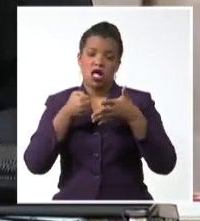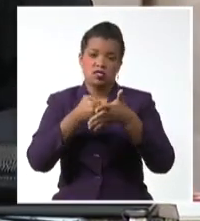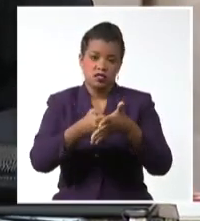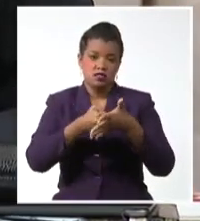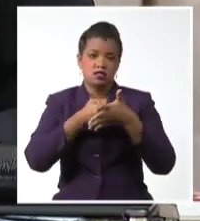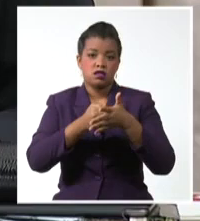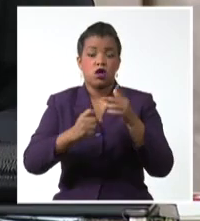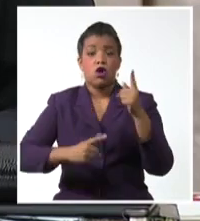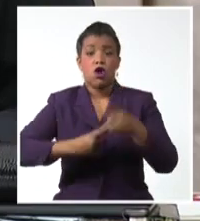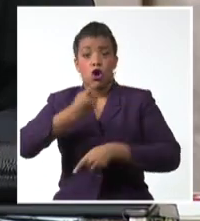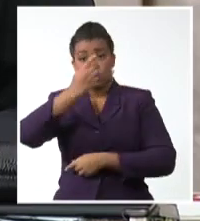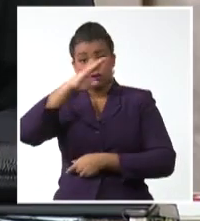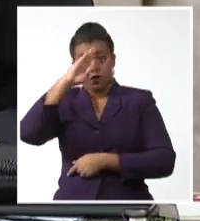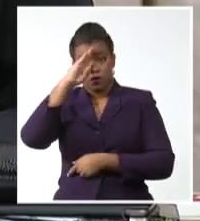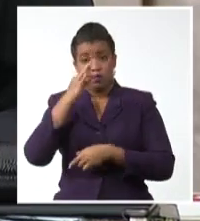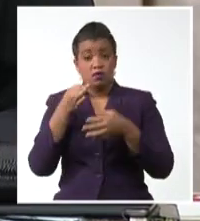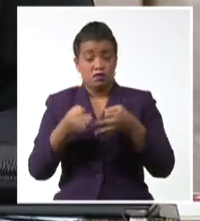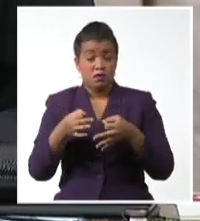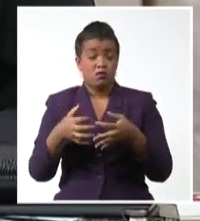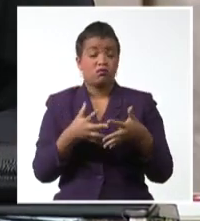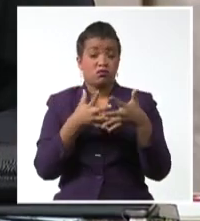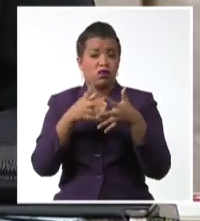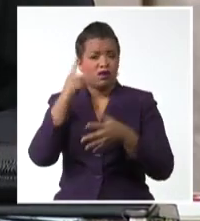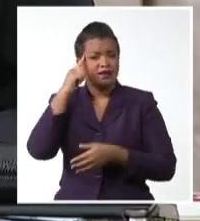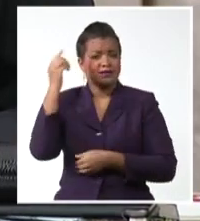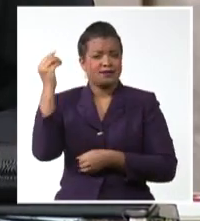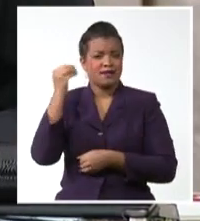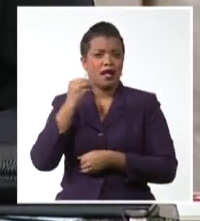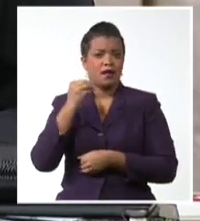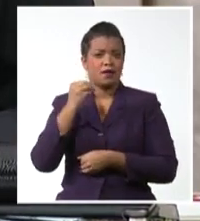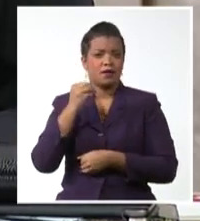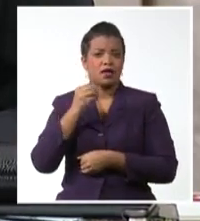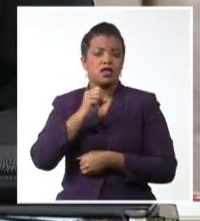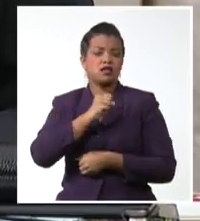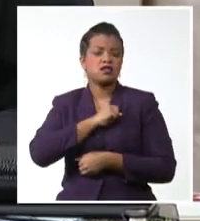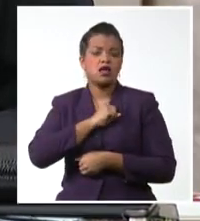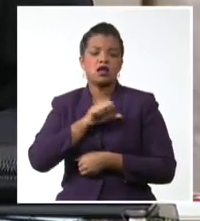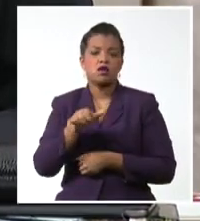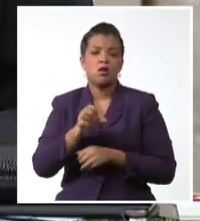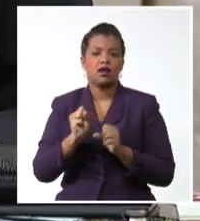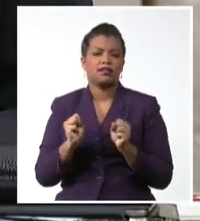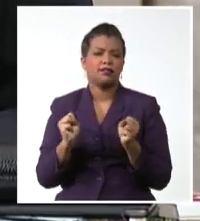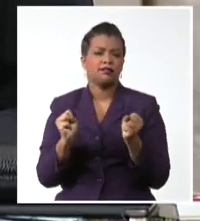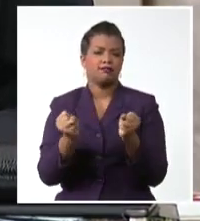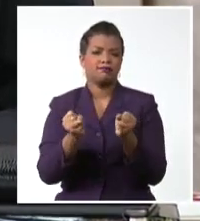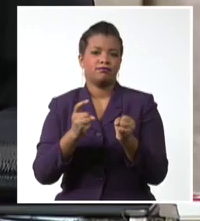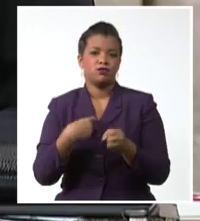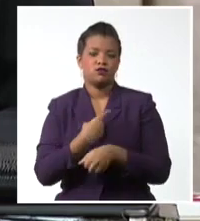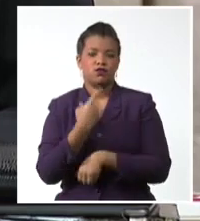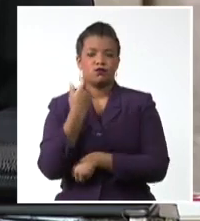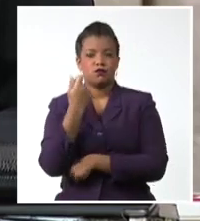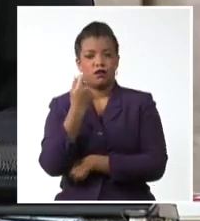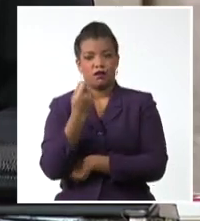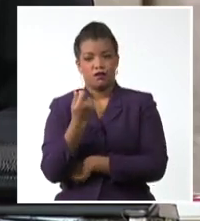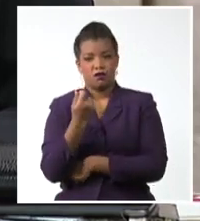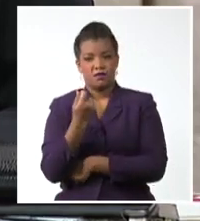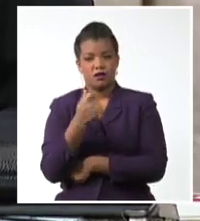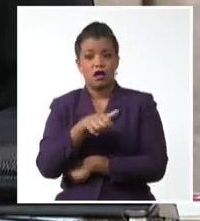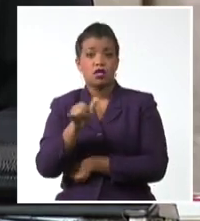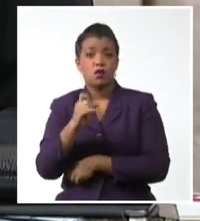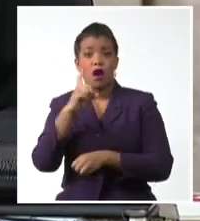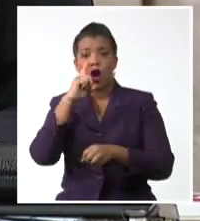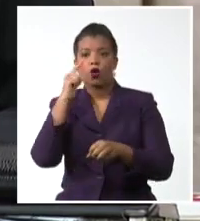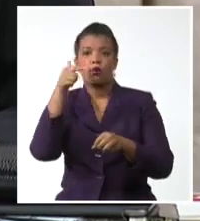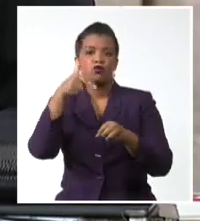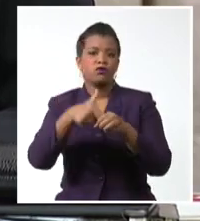reconocido la actual administración norteamericana se dirige a estrangular totalmente nuestro comercio el acceso a los combustibles